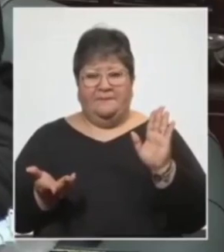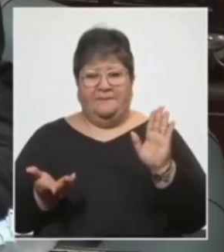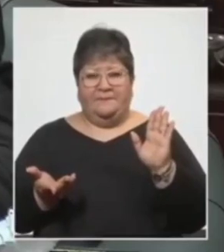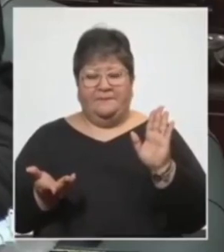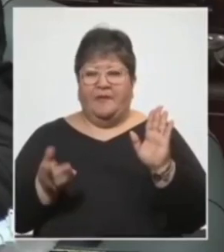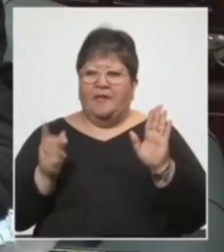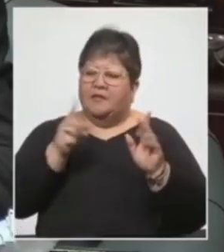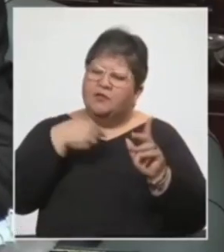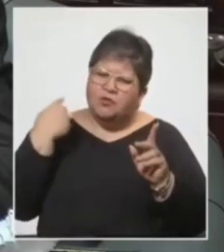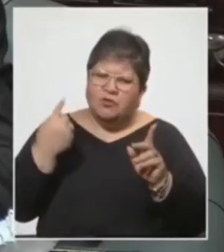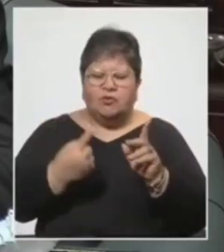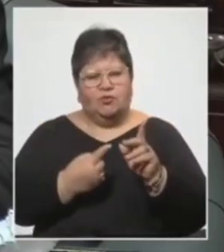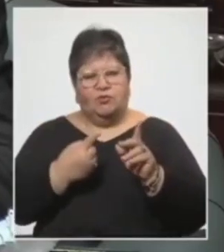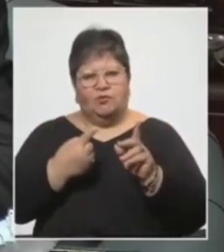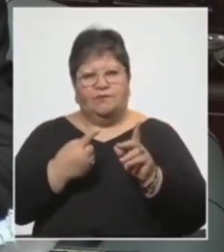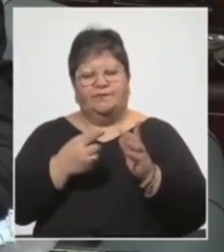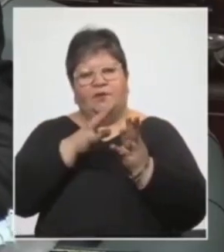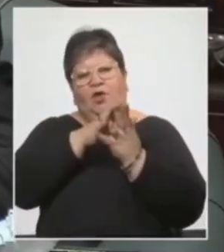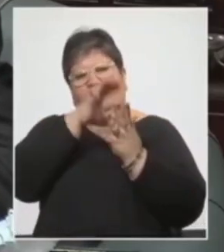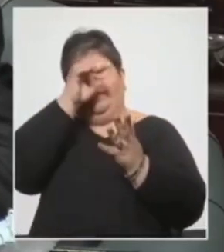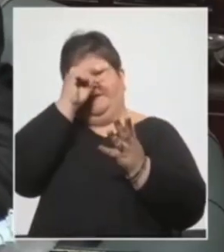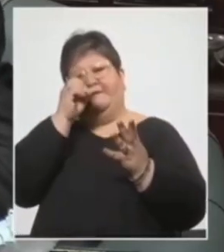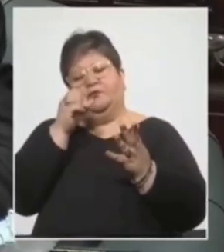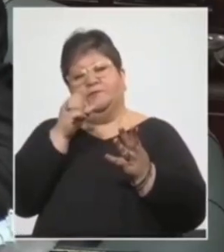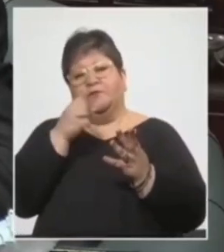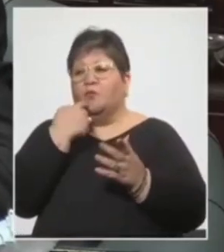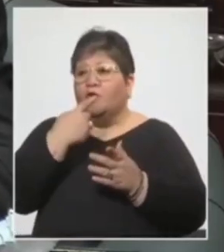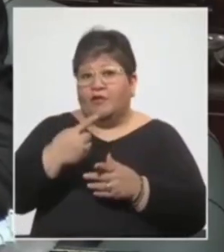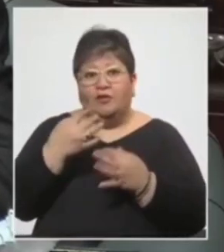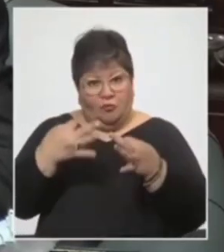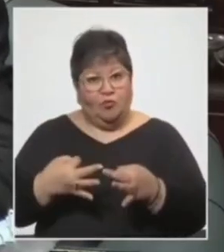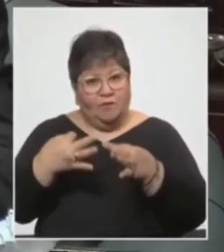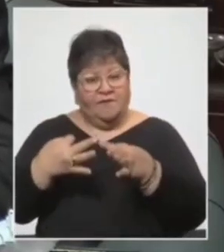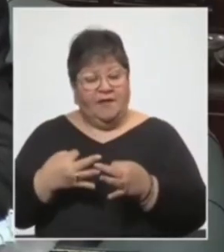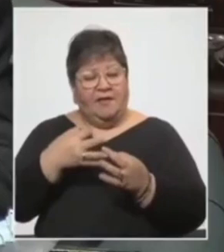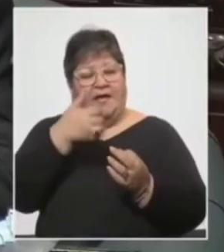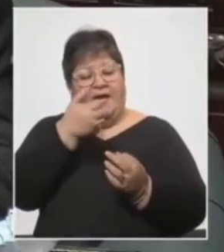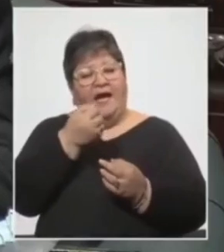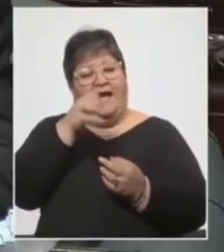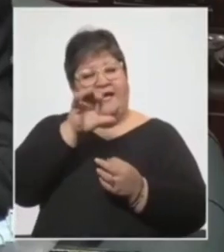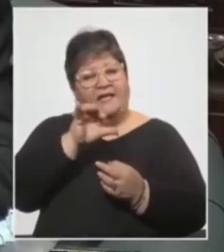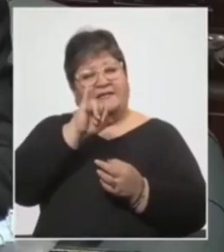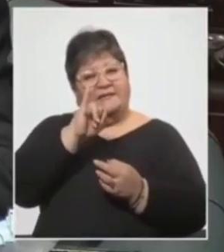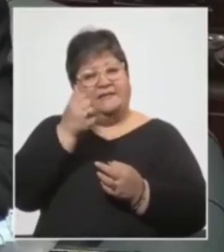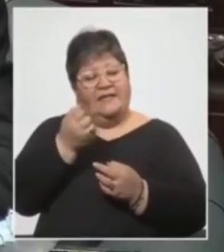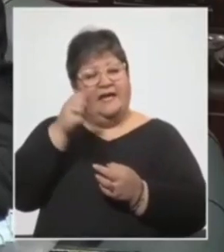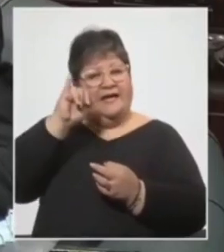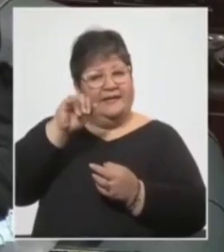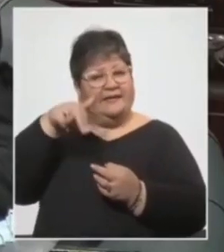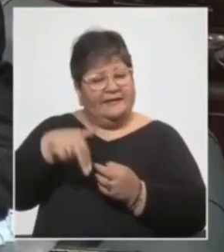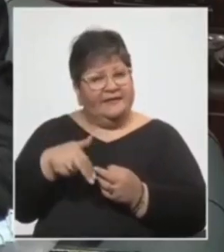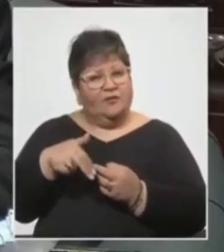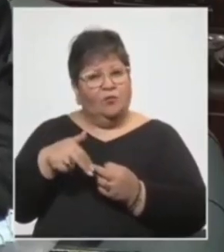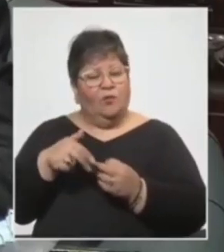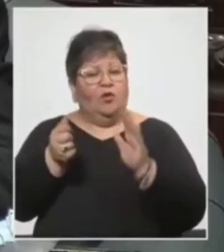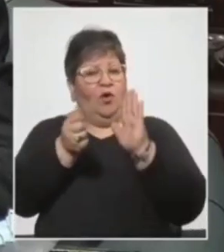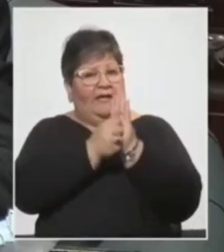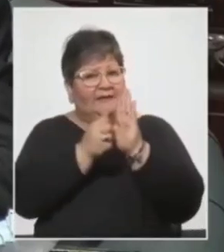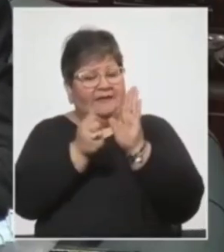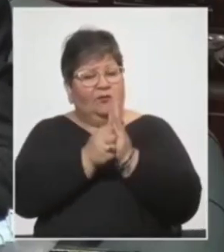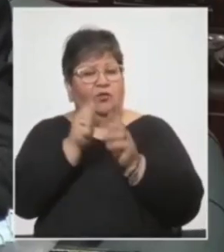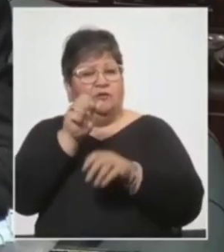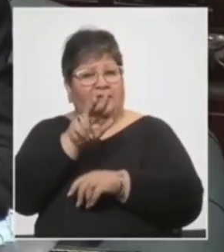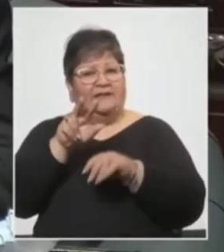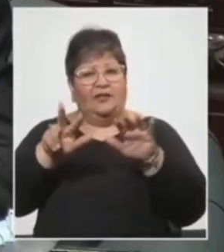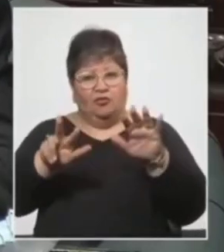Nosotros entendemos, como bien decía la senadora Ciaín, que cuando se va por el artículo 38